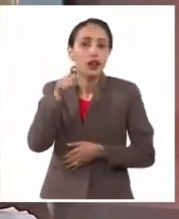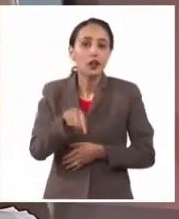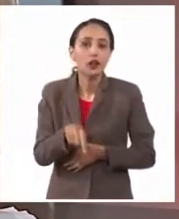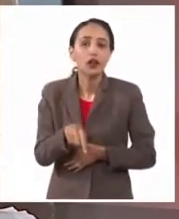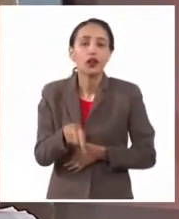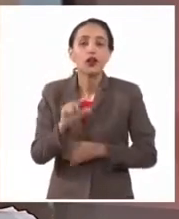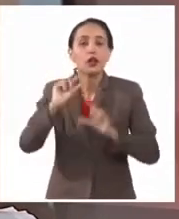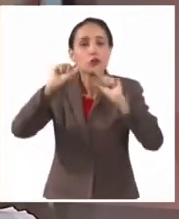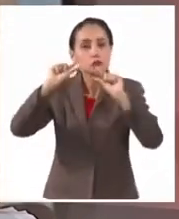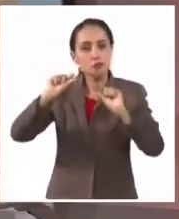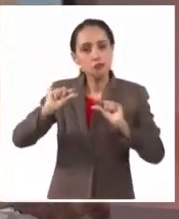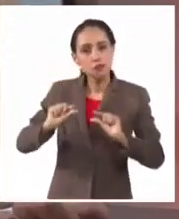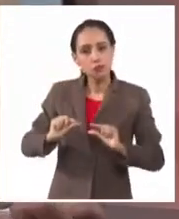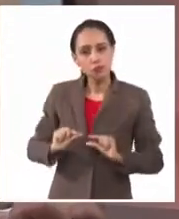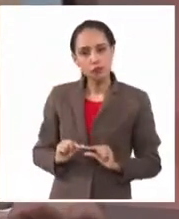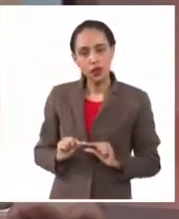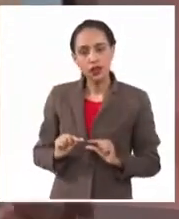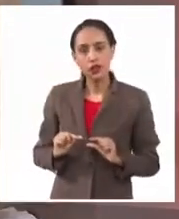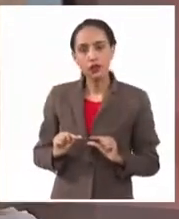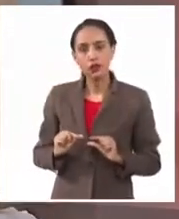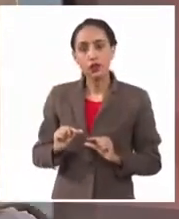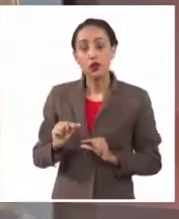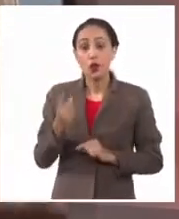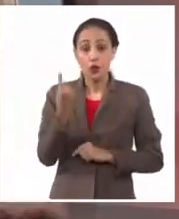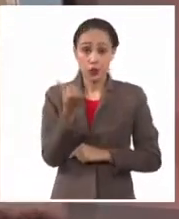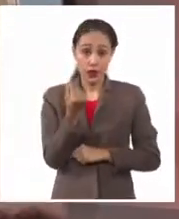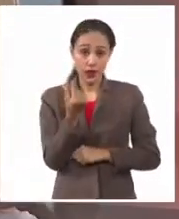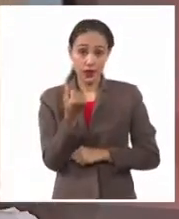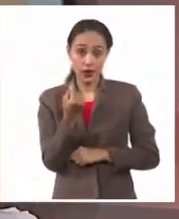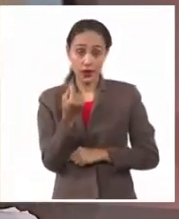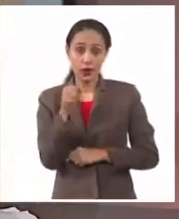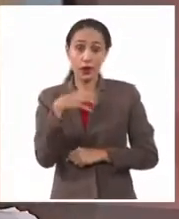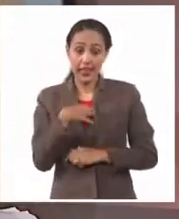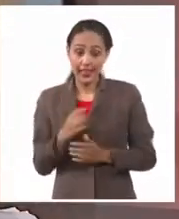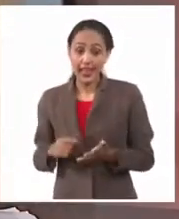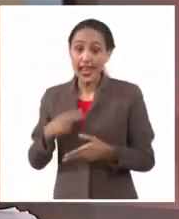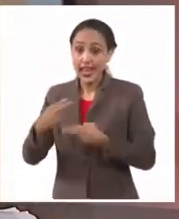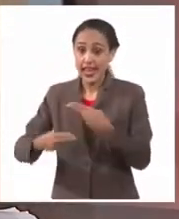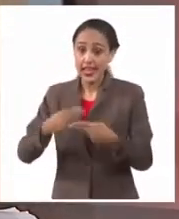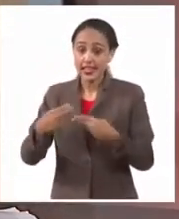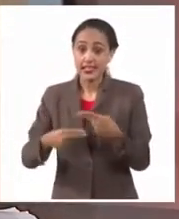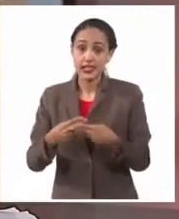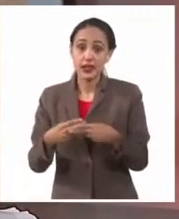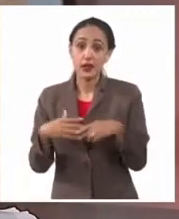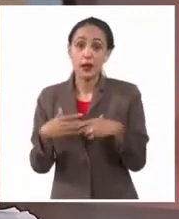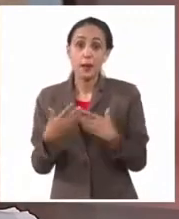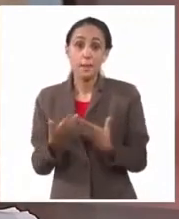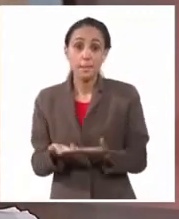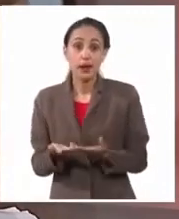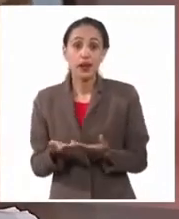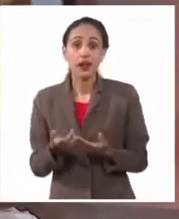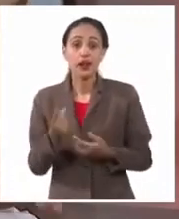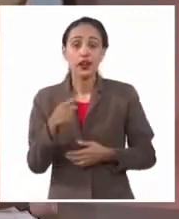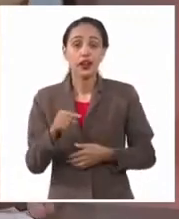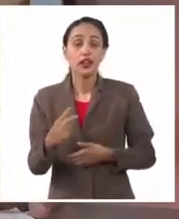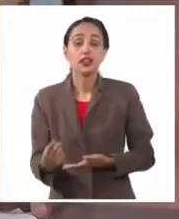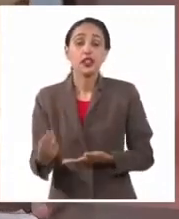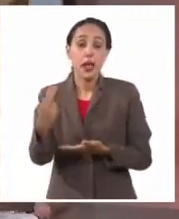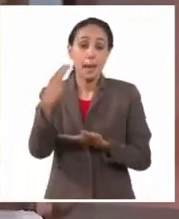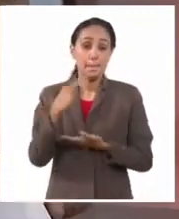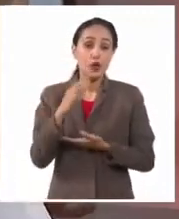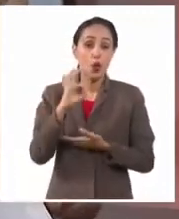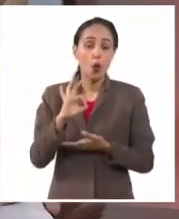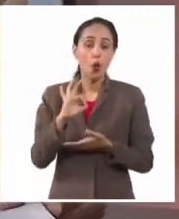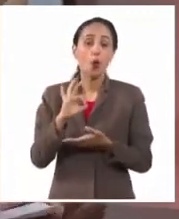a disminuir la erogación monetaria que tiene que realizar en función de este envío o